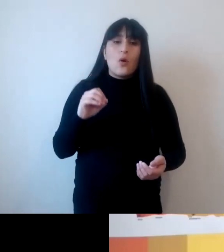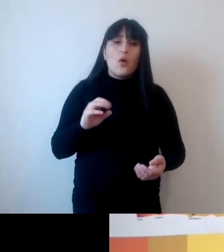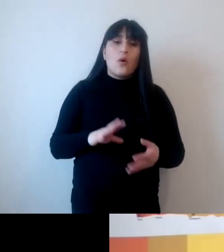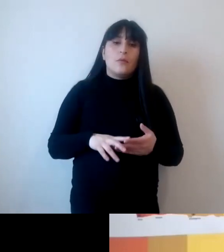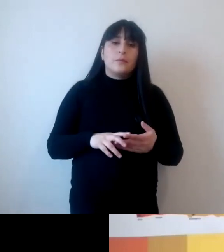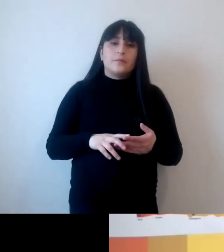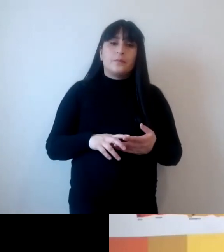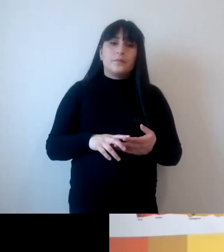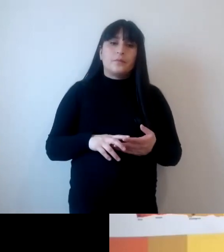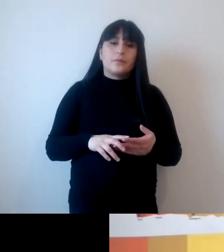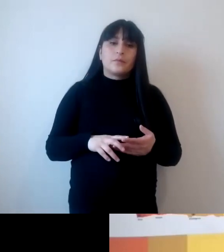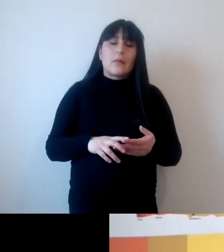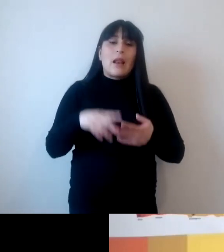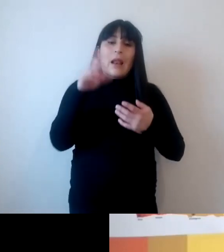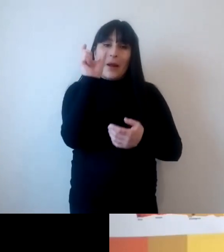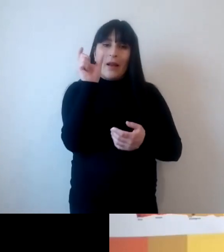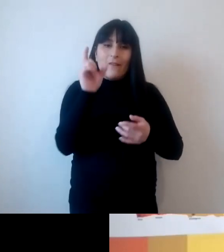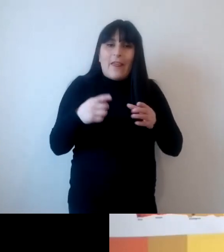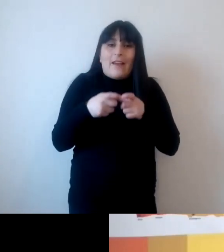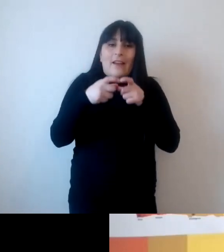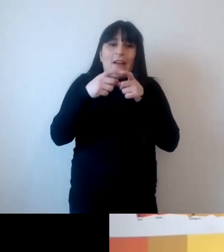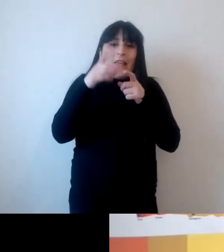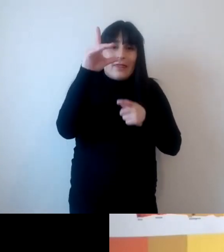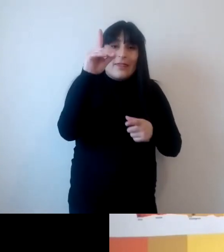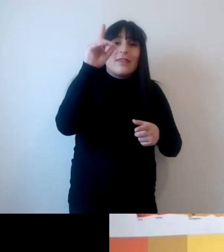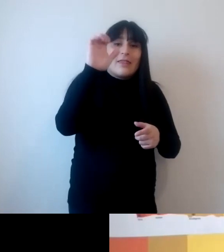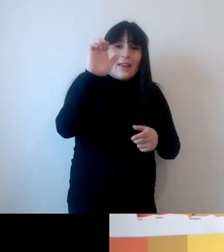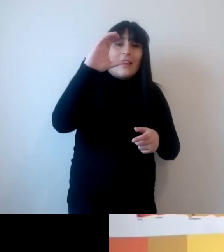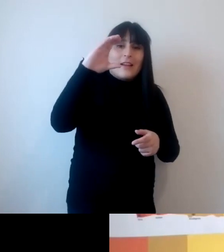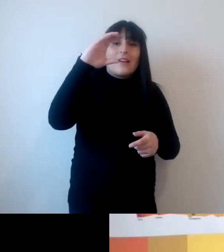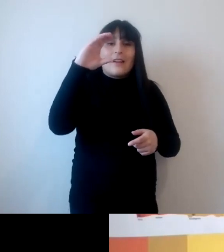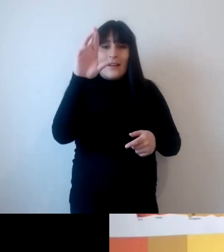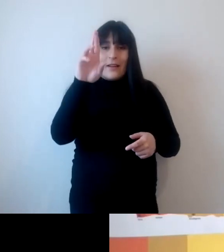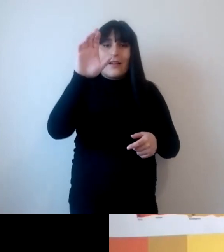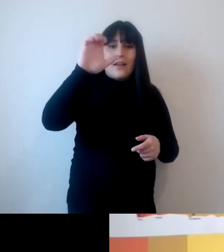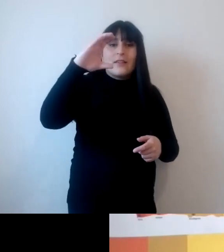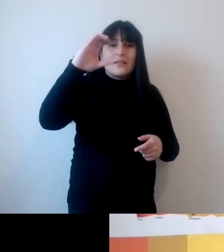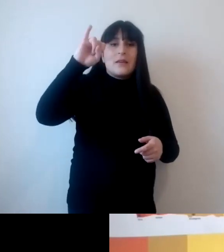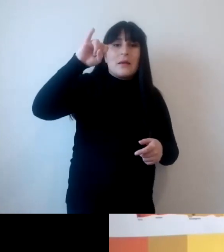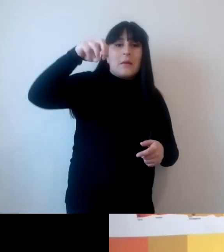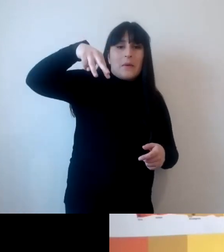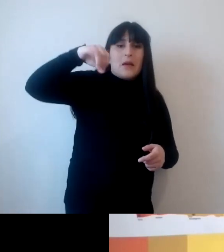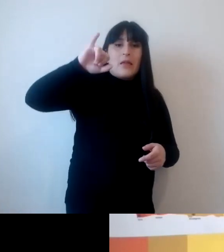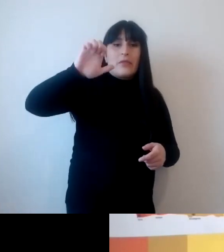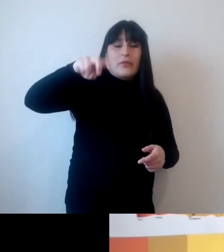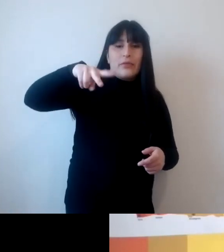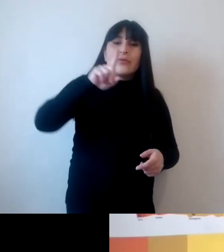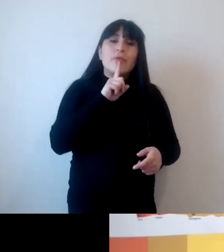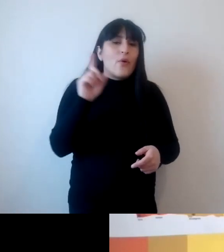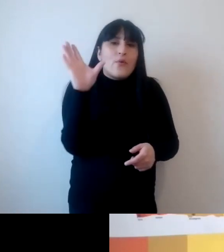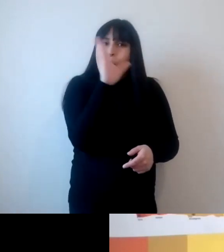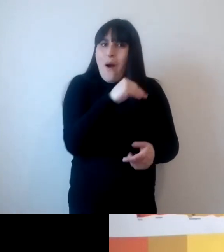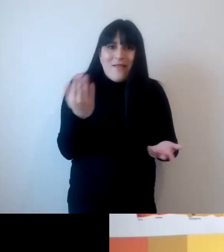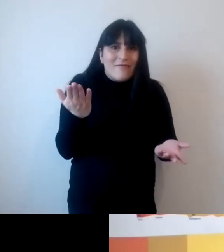la palabra de crecimiento no aparece aparece por ahí a veces alguna derivación pero no aparece